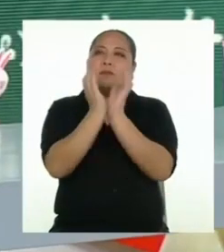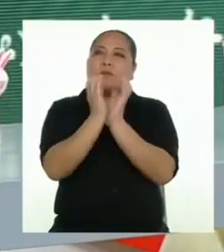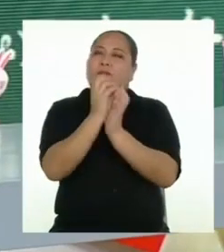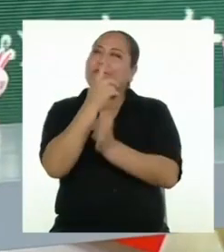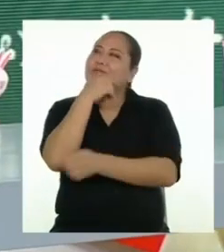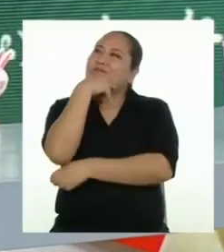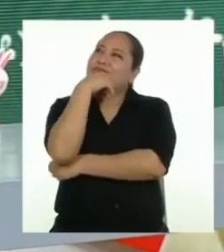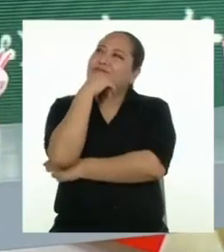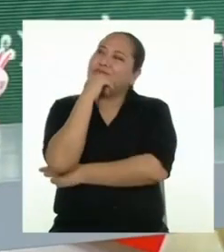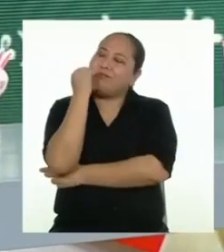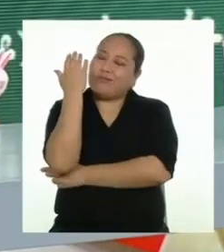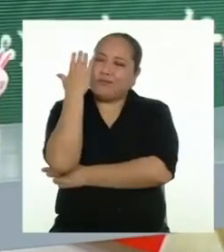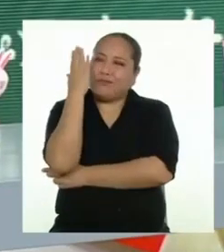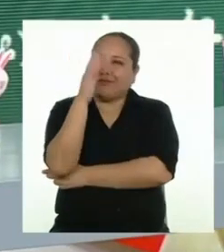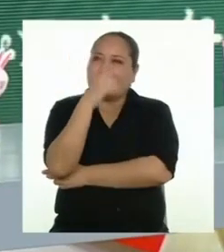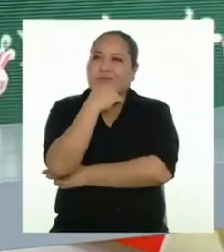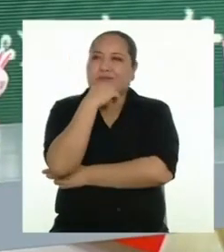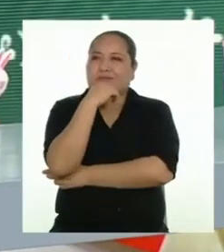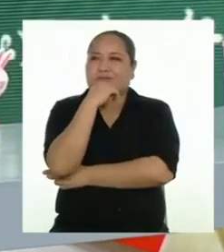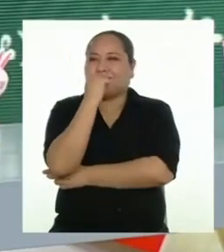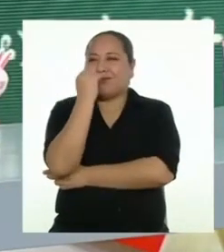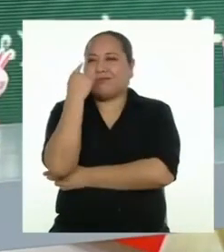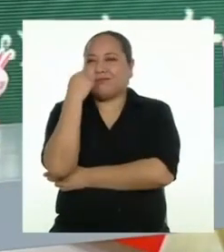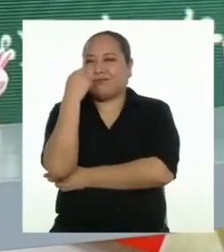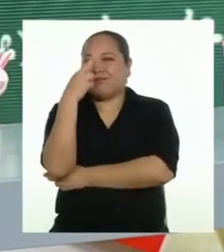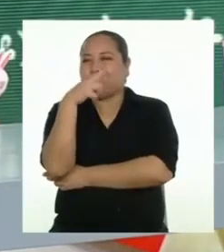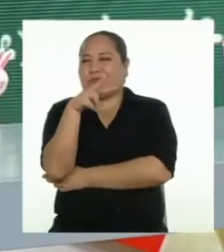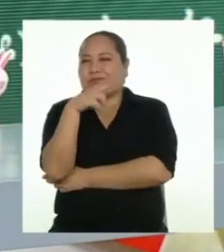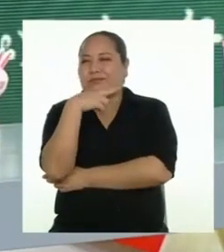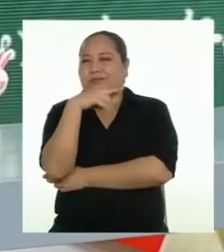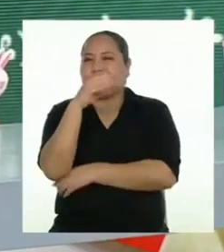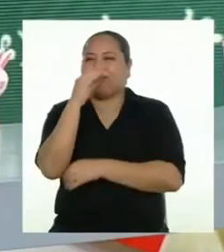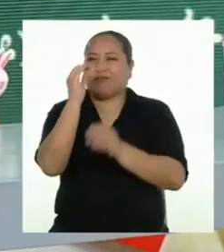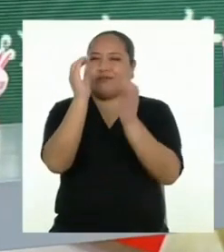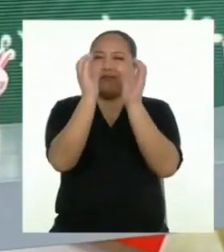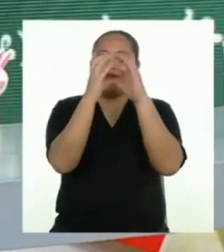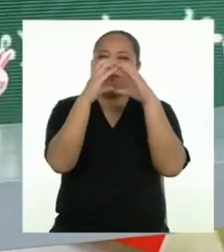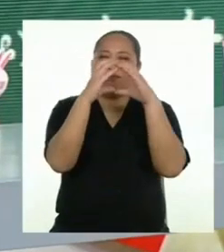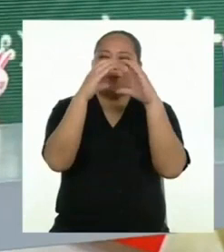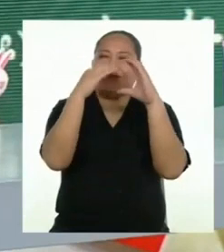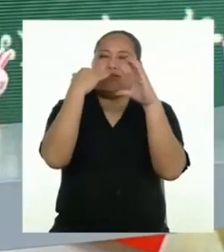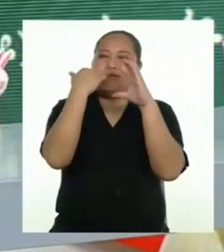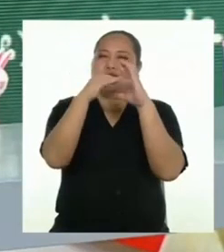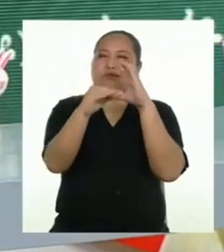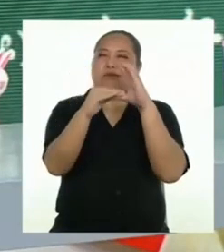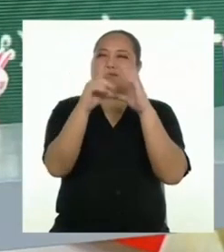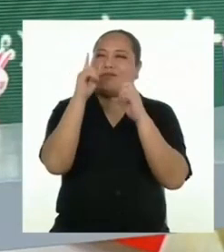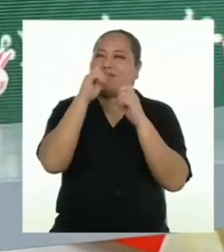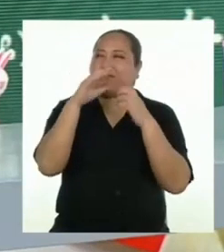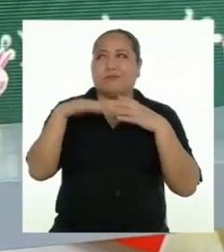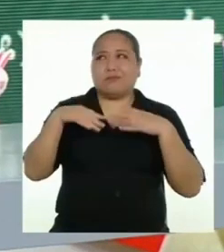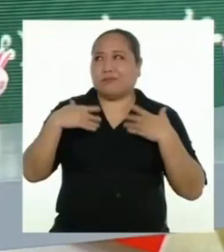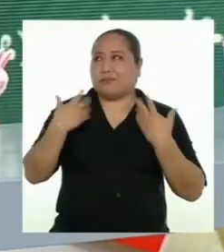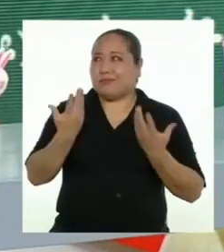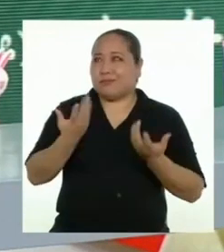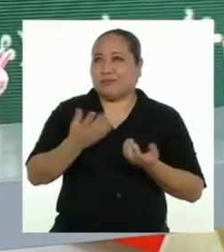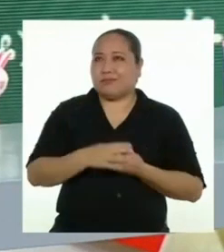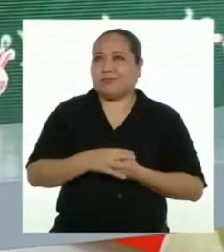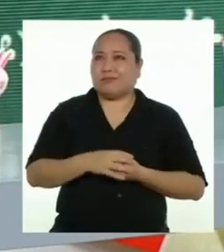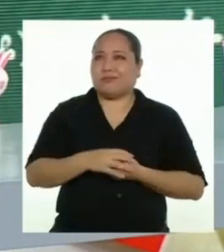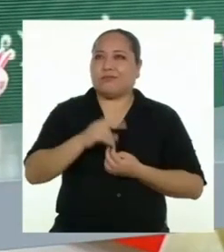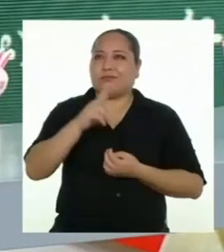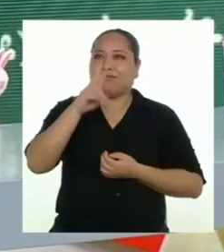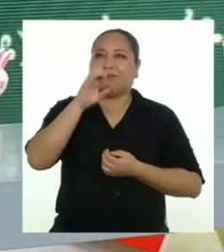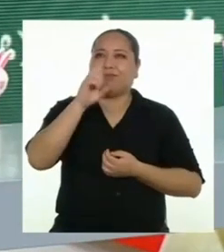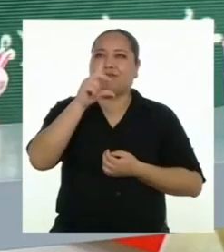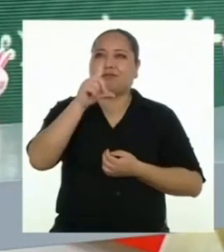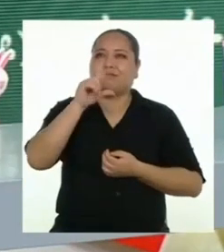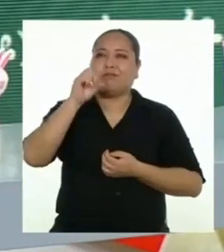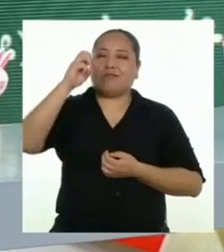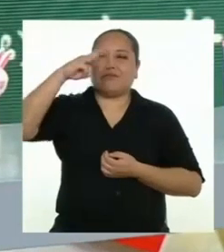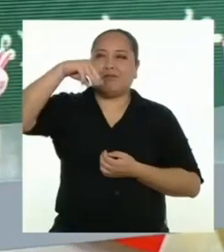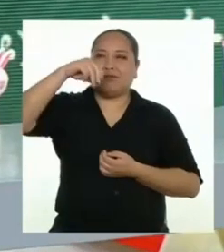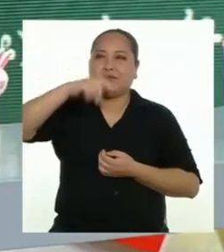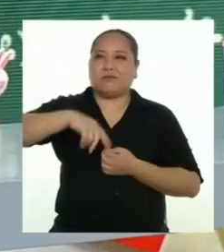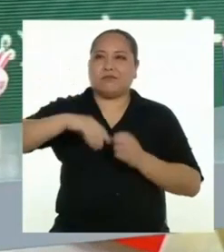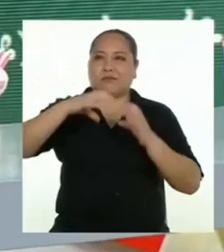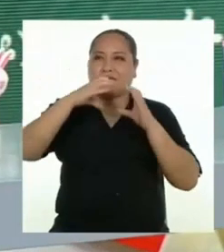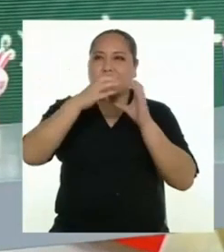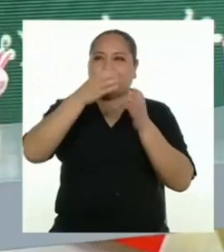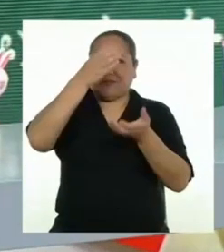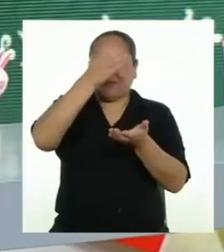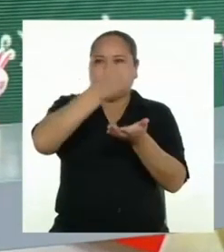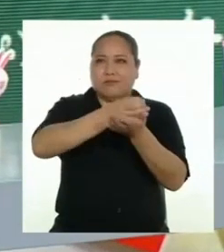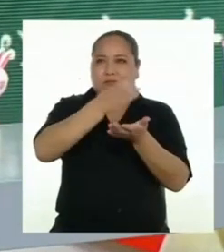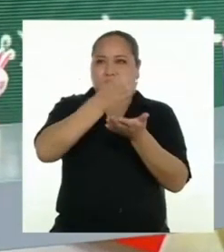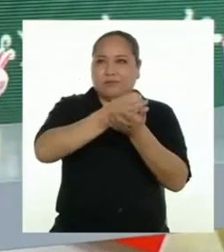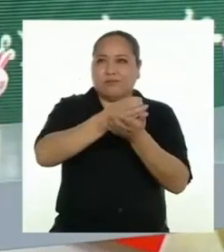No sé, al ojo nomás, creo que en forma de una semisfera no podría ser, porque su volumen es menor a la de un